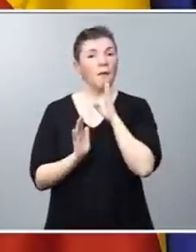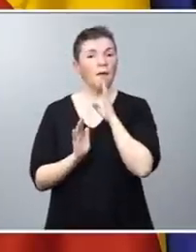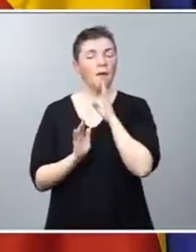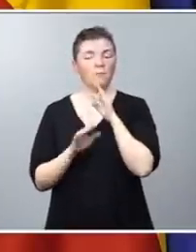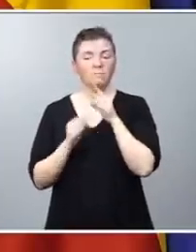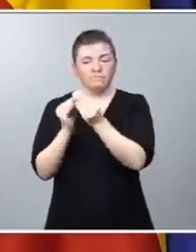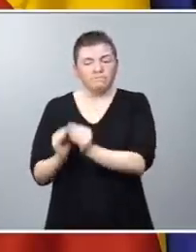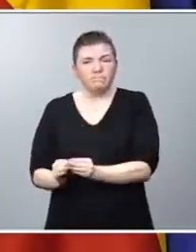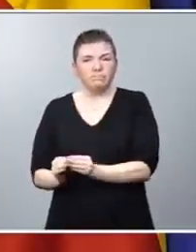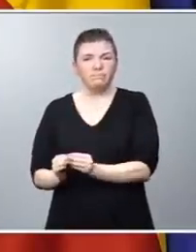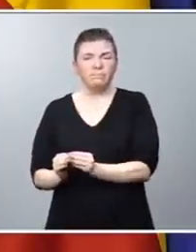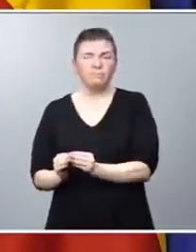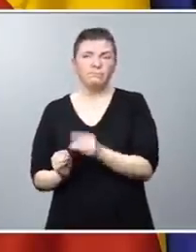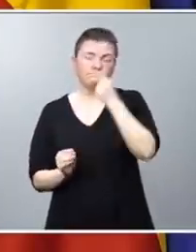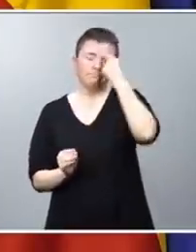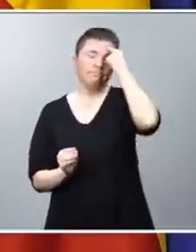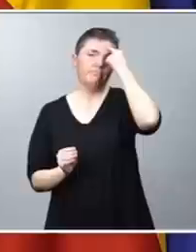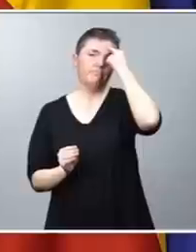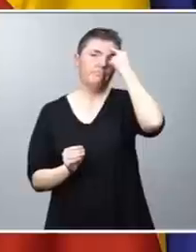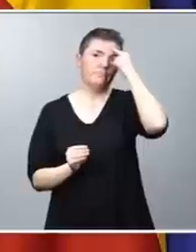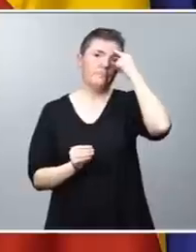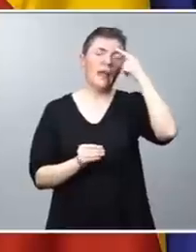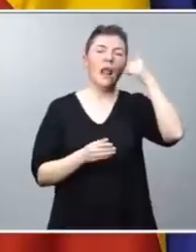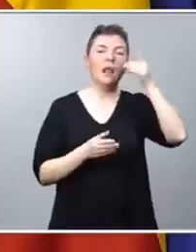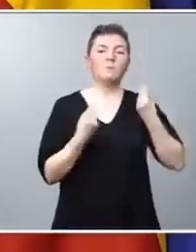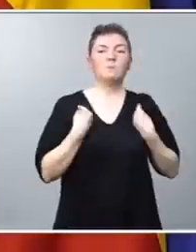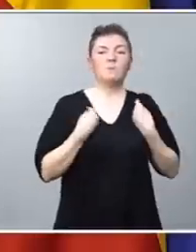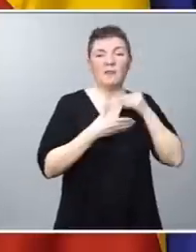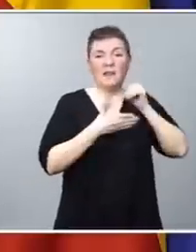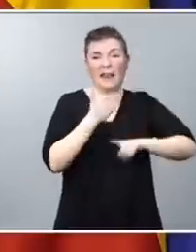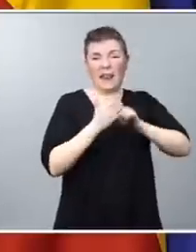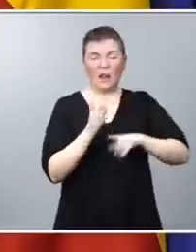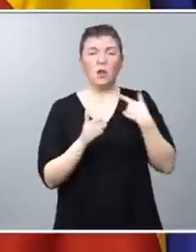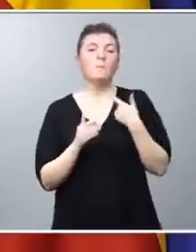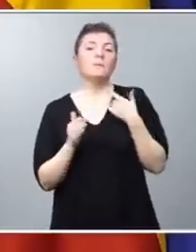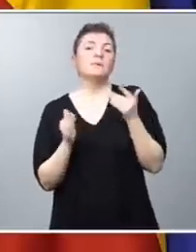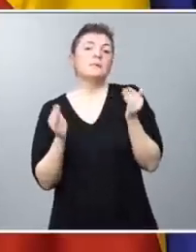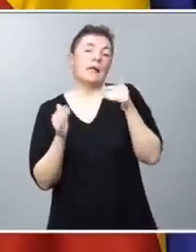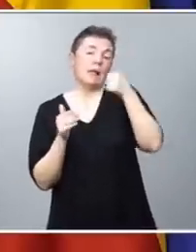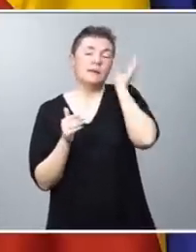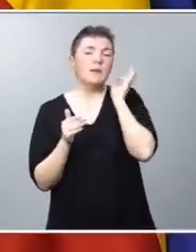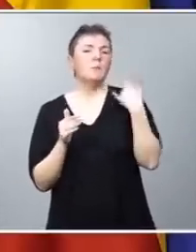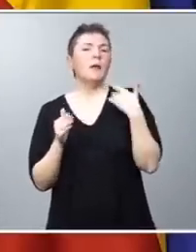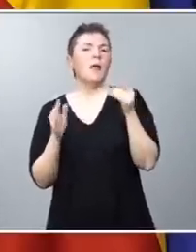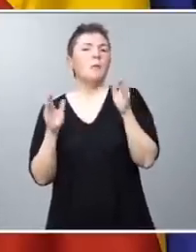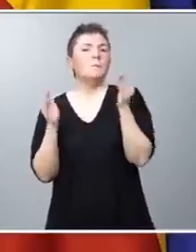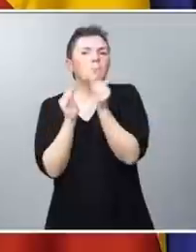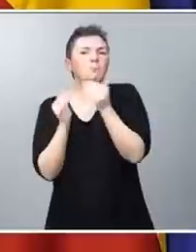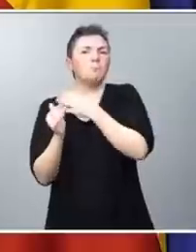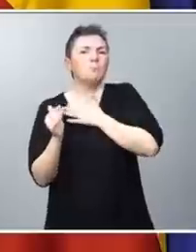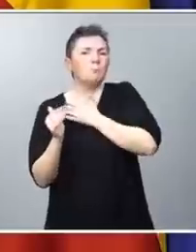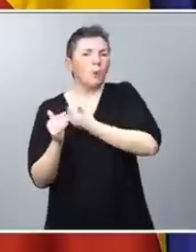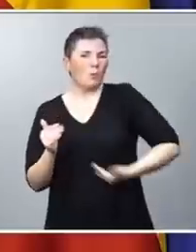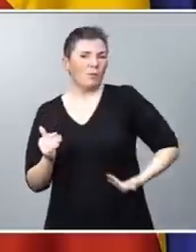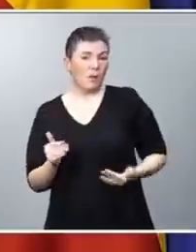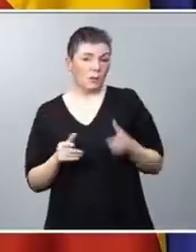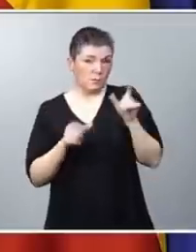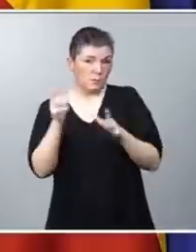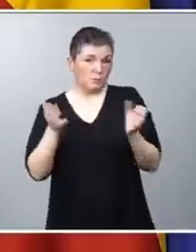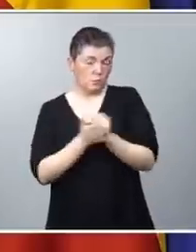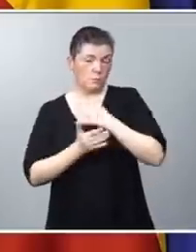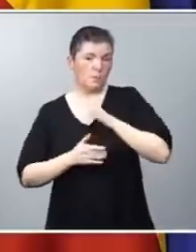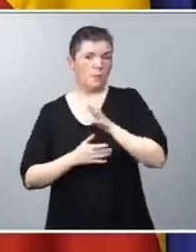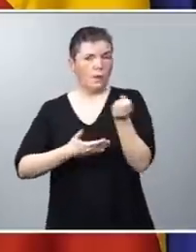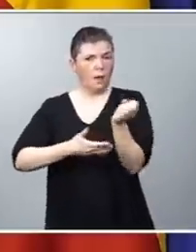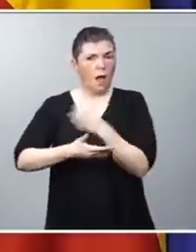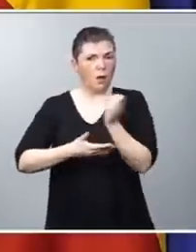teniendo en la cabeza a los inquilinos y a las inquilinas, a los pequeños propietarios, a todas esas personas que en nuestro país tienen que ahorrar hasta